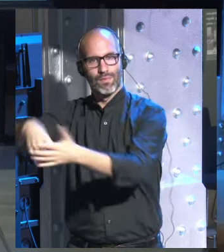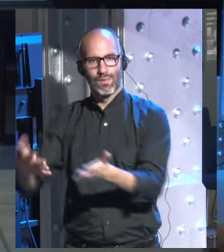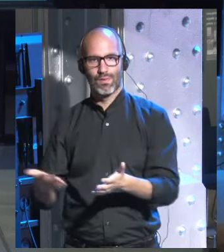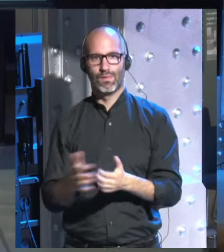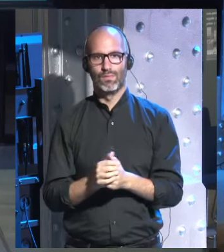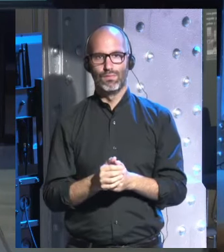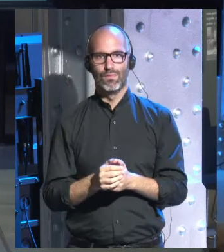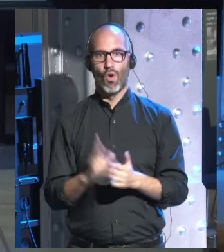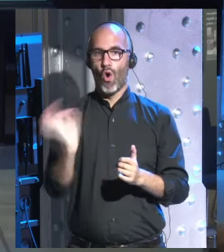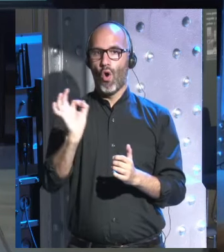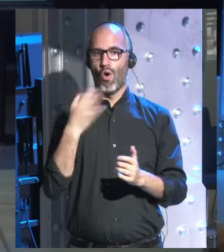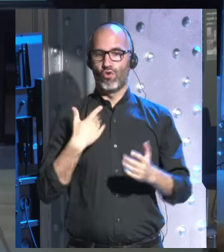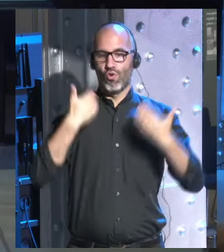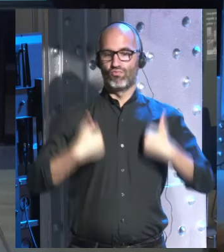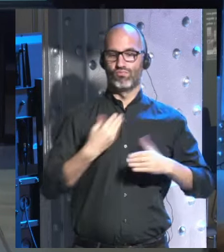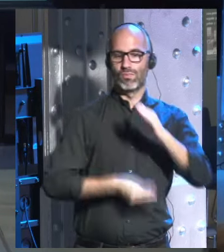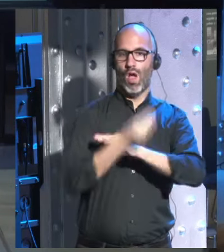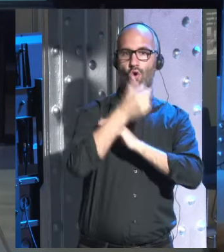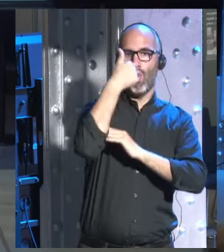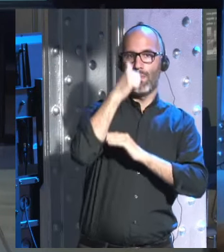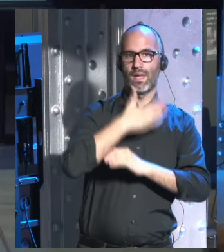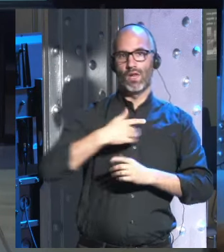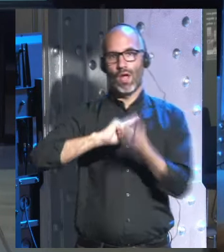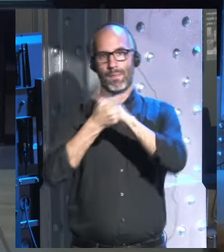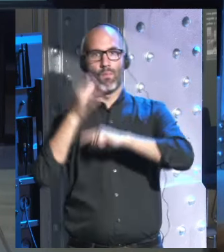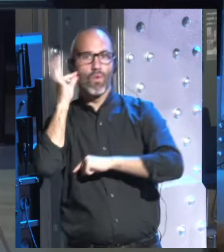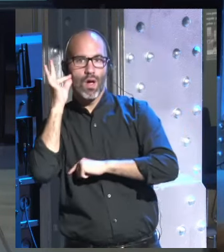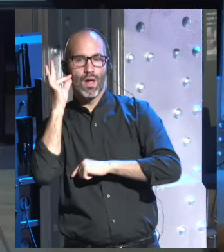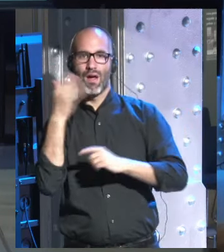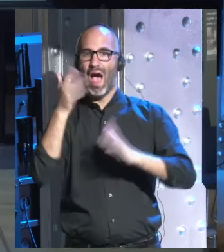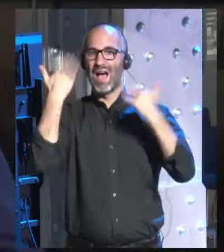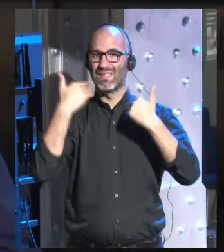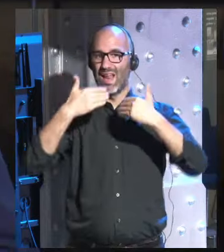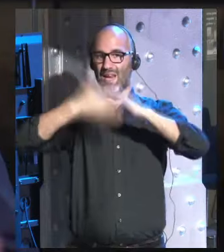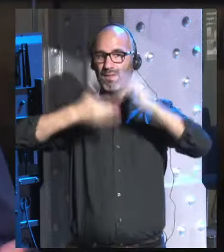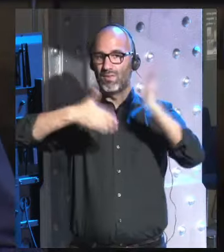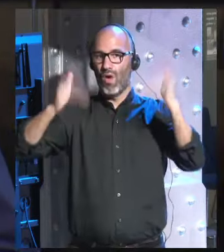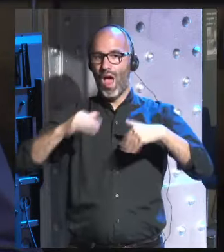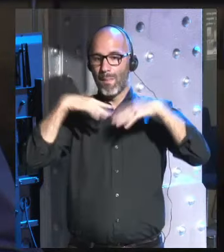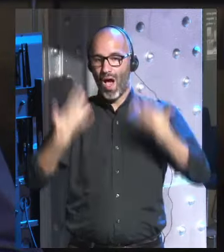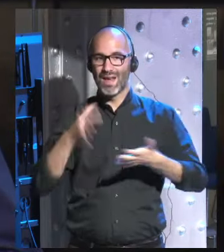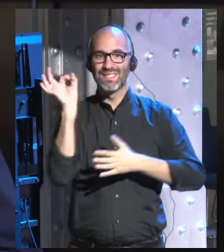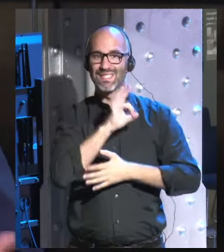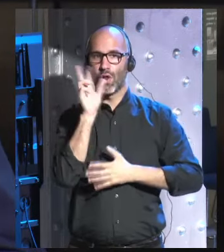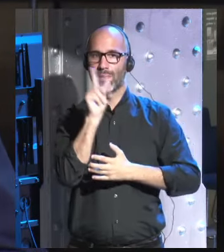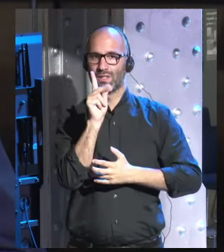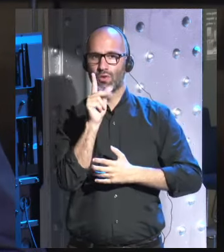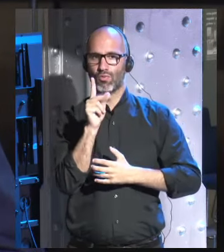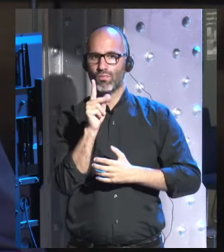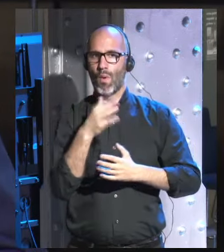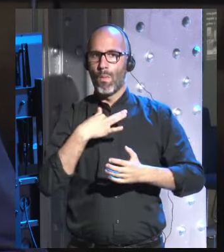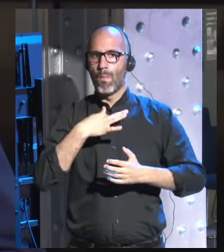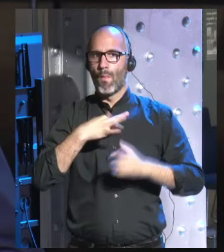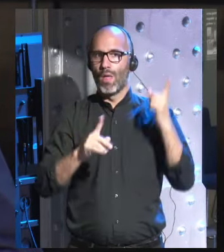de ser una mujer siendo hombre siendo al revés no había límites pero ahora en el siglo XXI podemos hacer